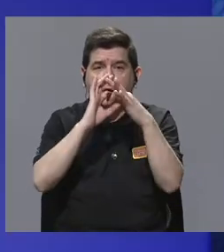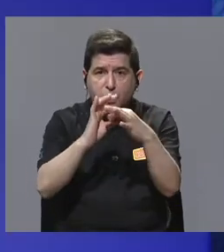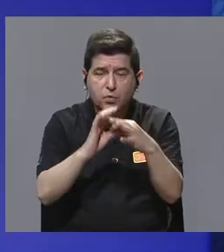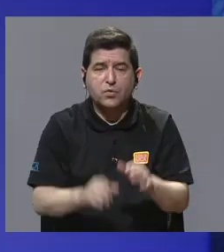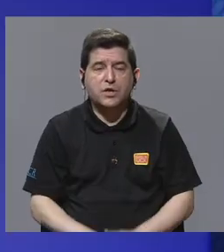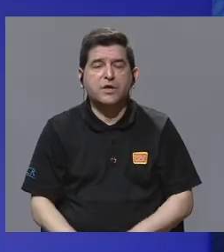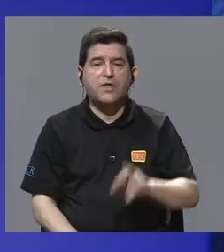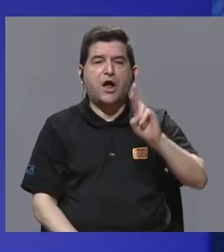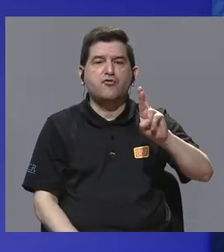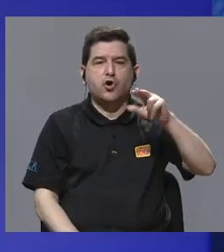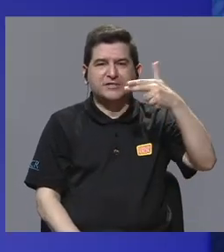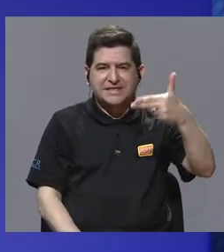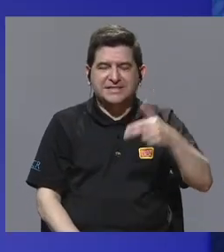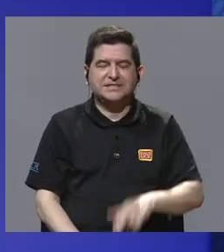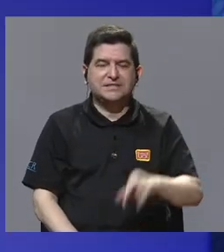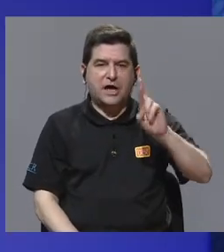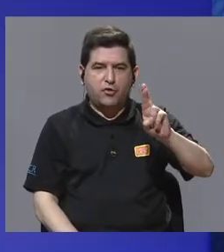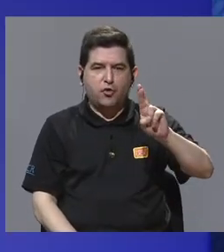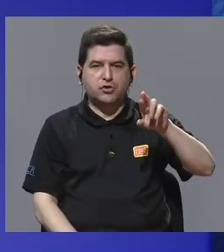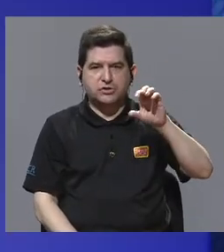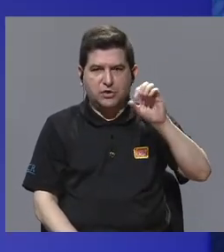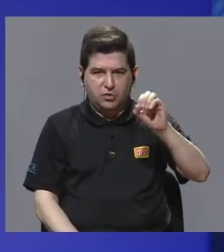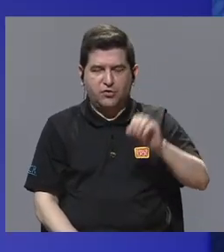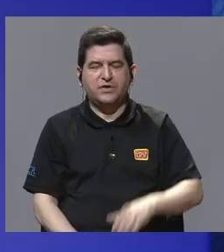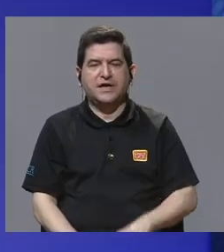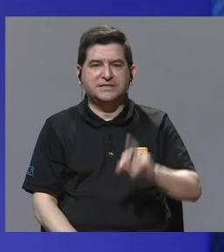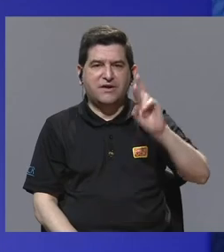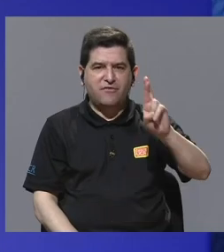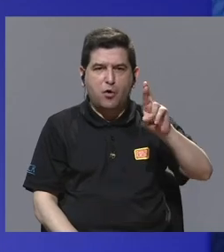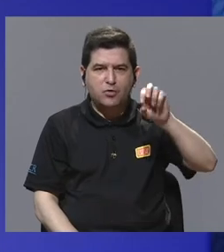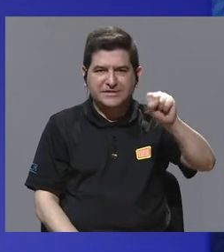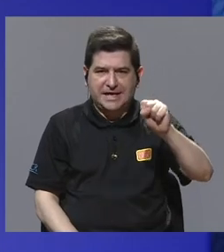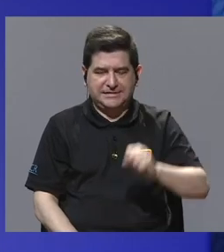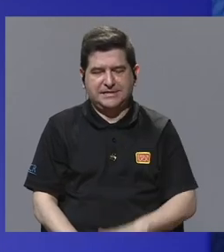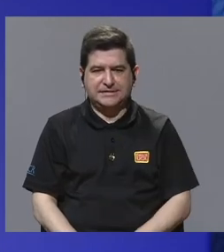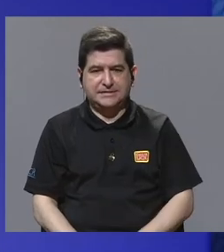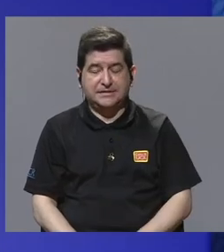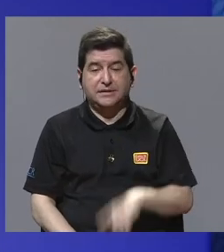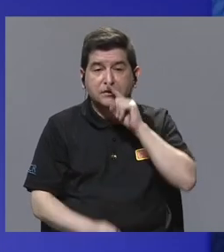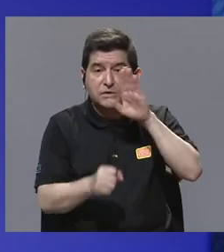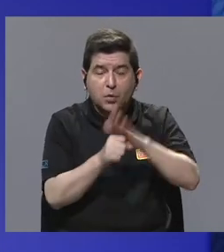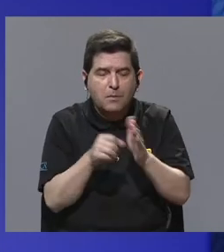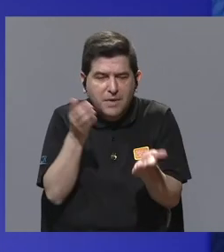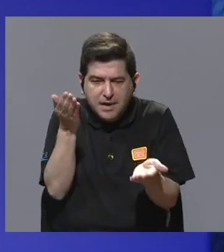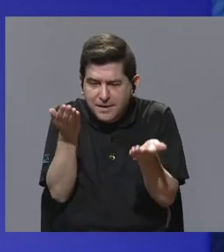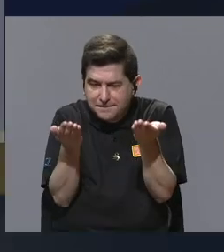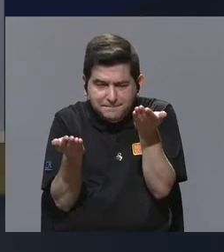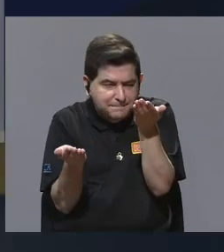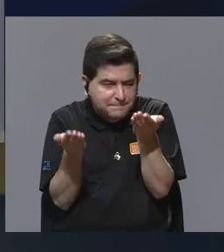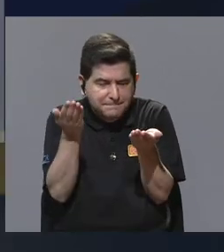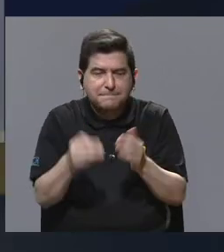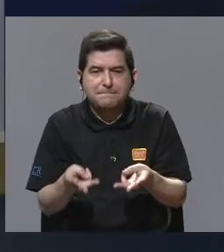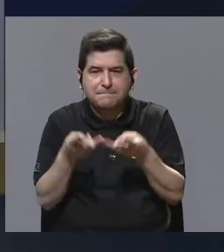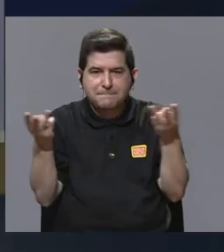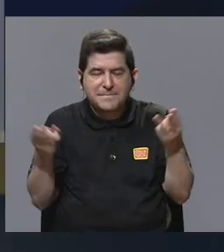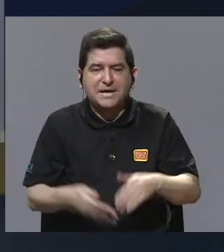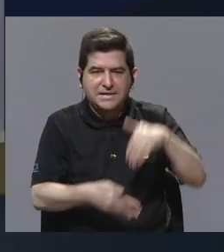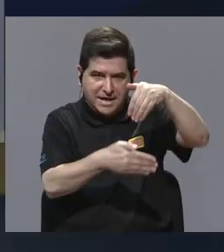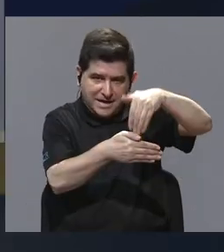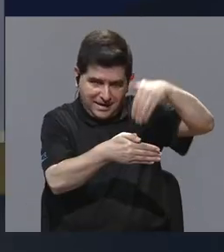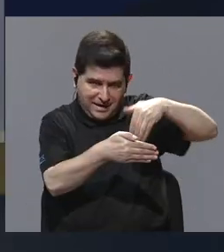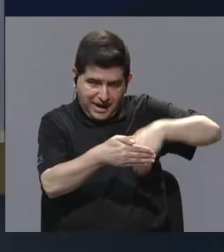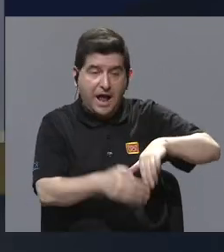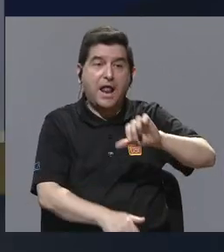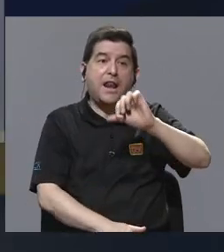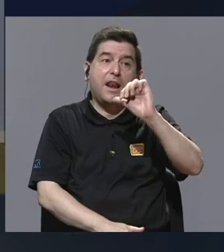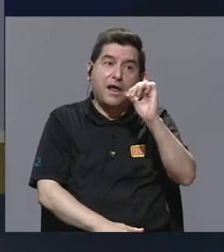en conjunto con Rosa Chinchilla, Rosa Ordóñez y Raúl Sánchez, ¿verdad? Para lograr ese balance entre material y archivo,